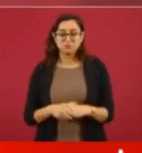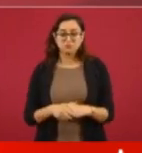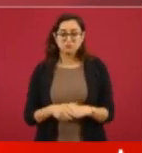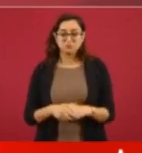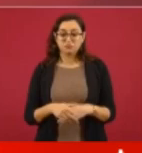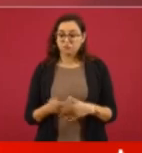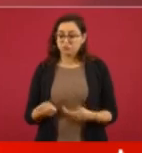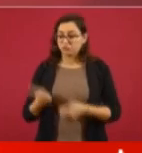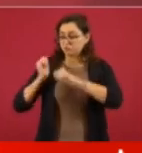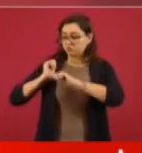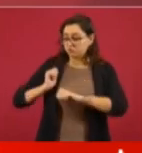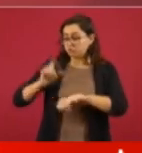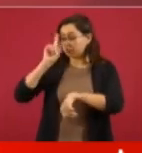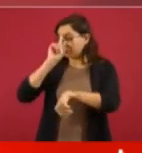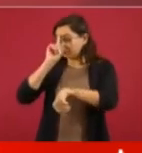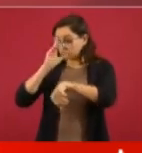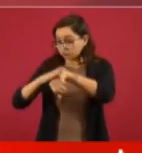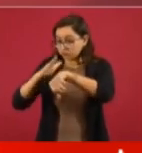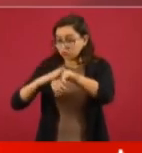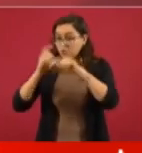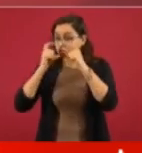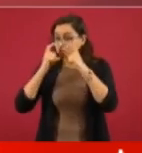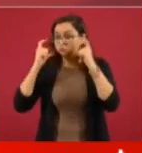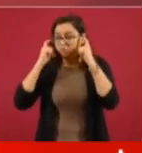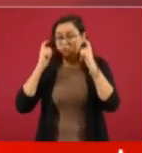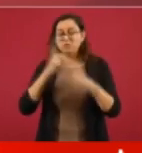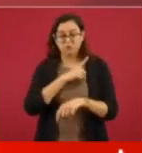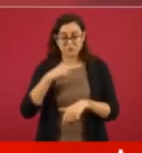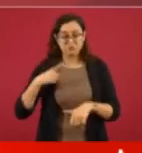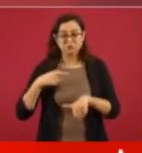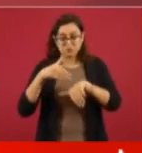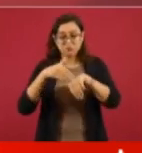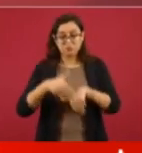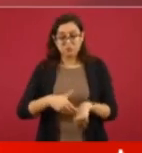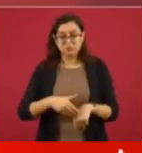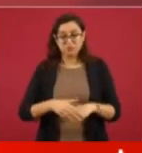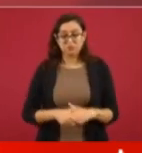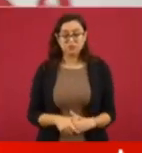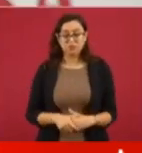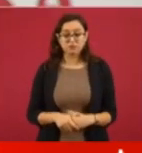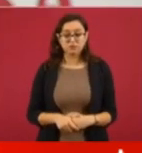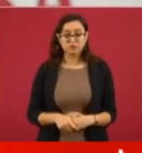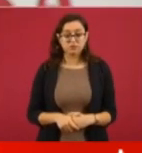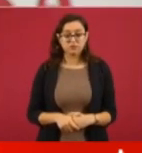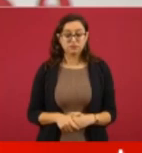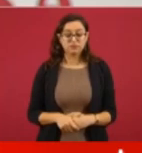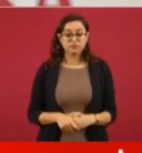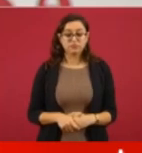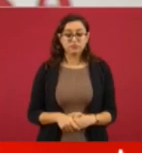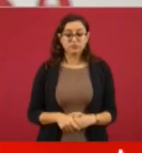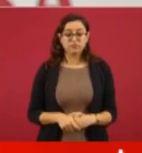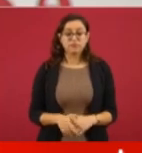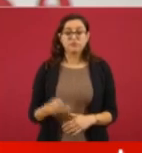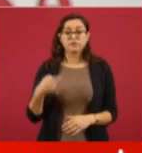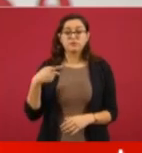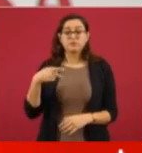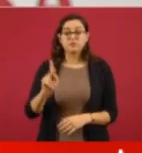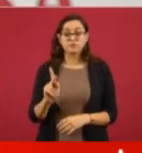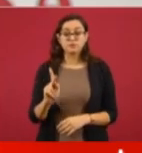recomienda, pues hay que hacerle caso. El caso para nosotros,